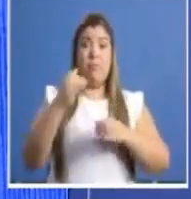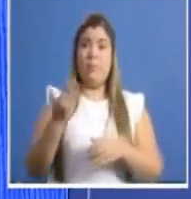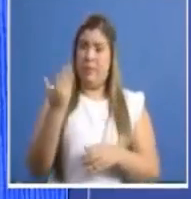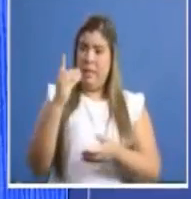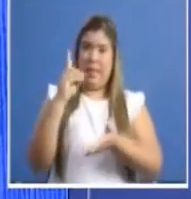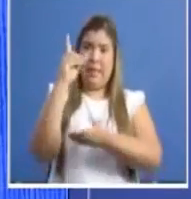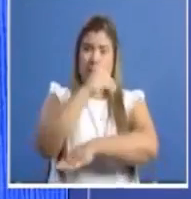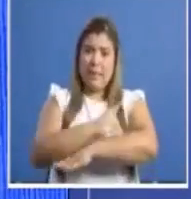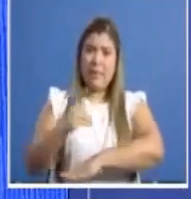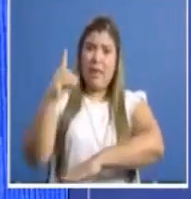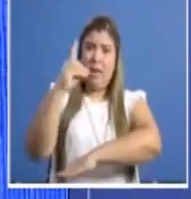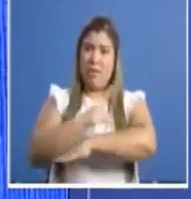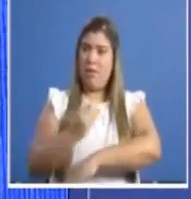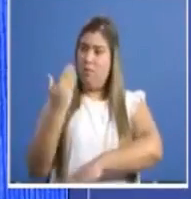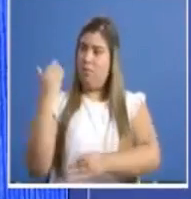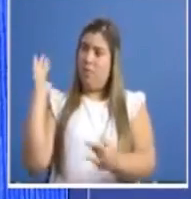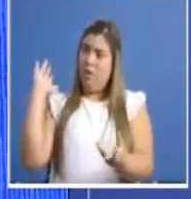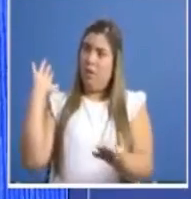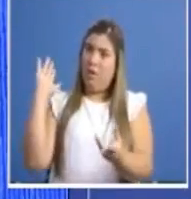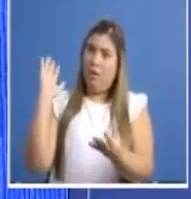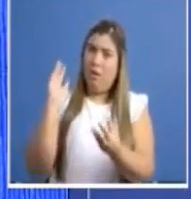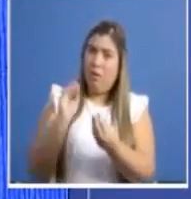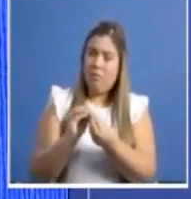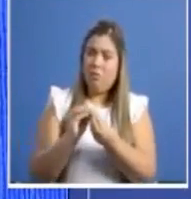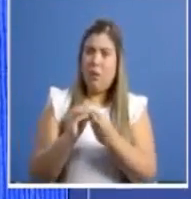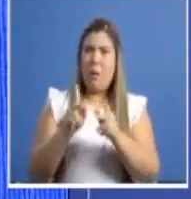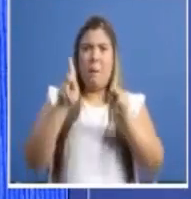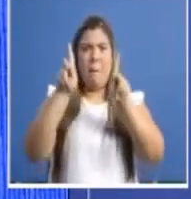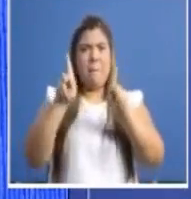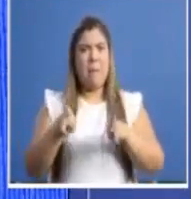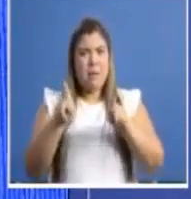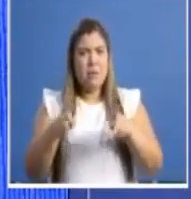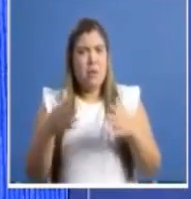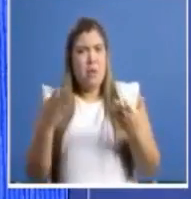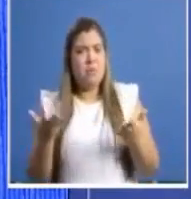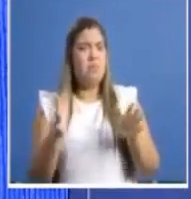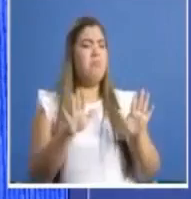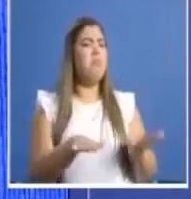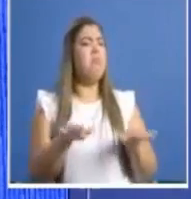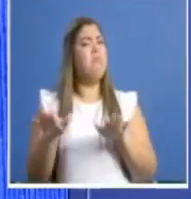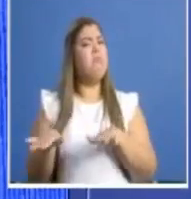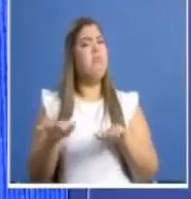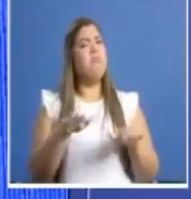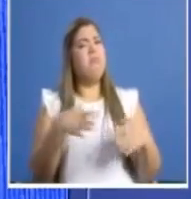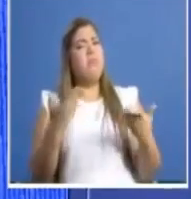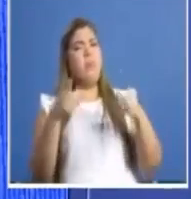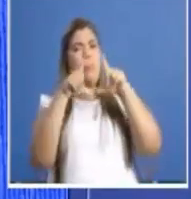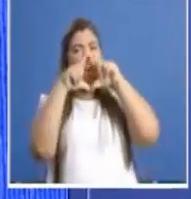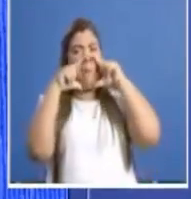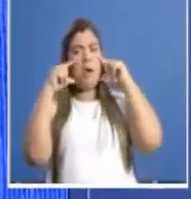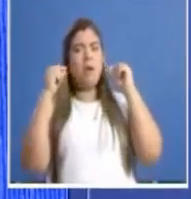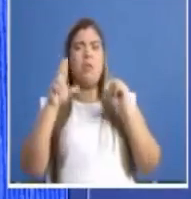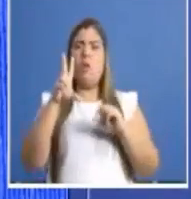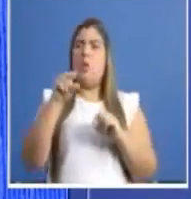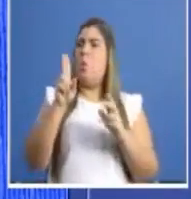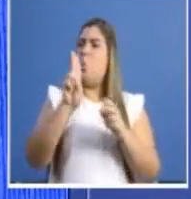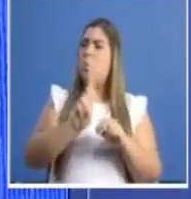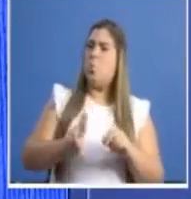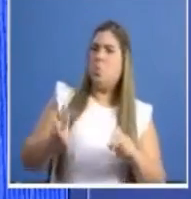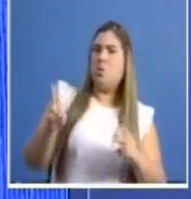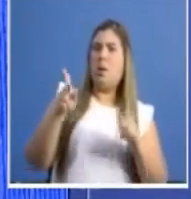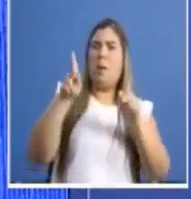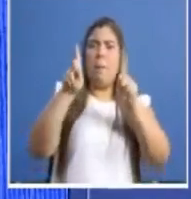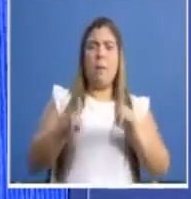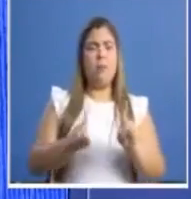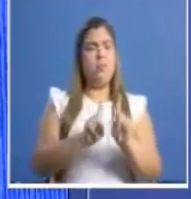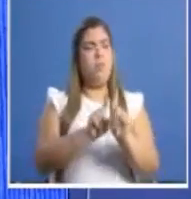Panamá, al igual que el relajamiento en el cumplimiento del uso de mascarillas, el distanciamiento físico